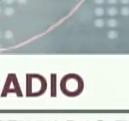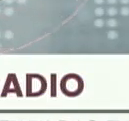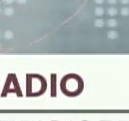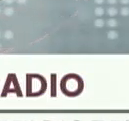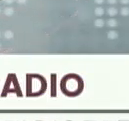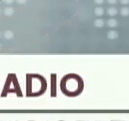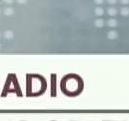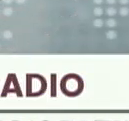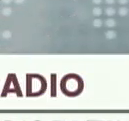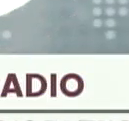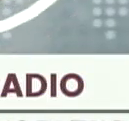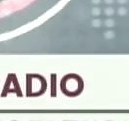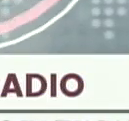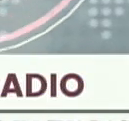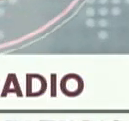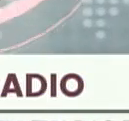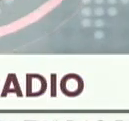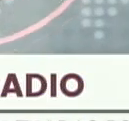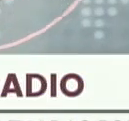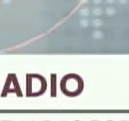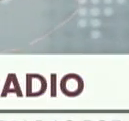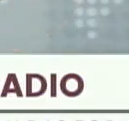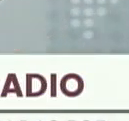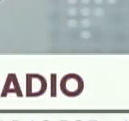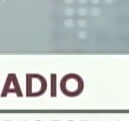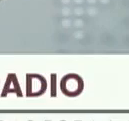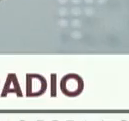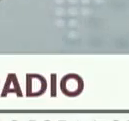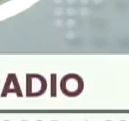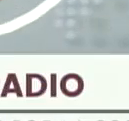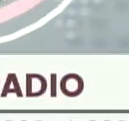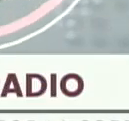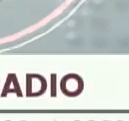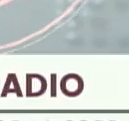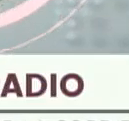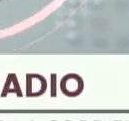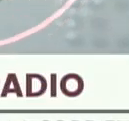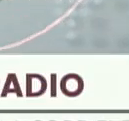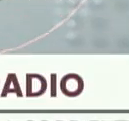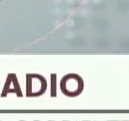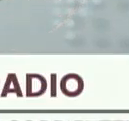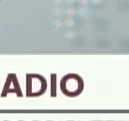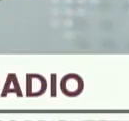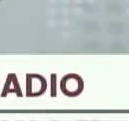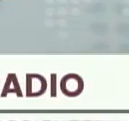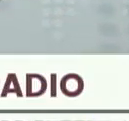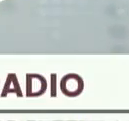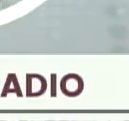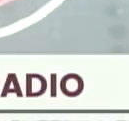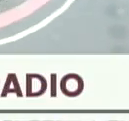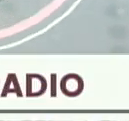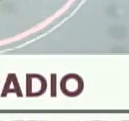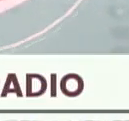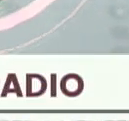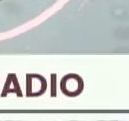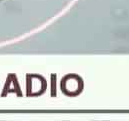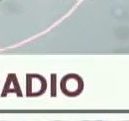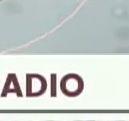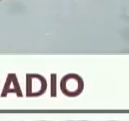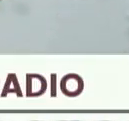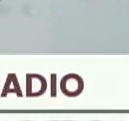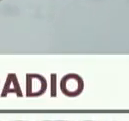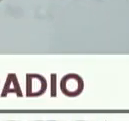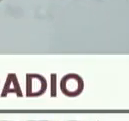universal y que tienen que ver con un distanciamiento social estricto. Aplicamos una cuarentena